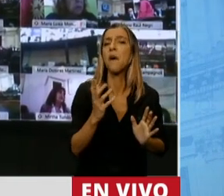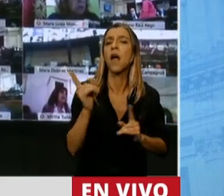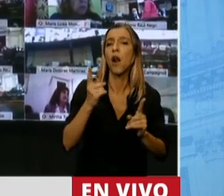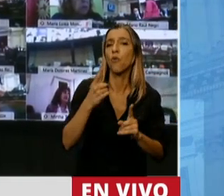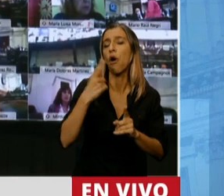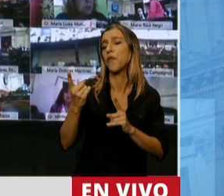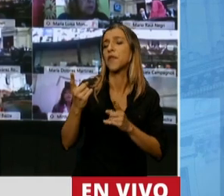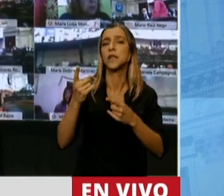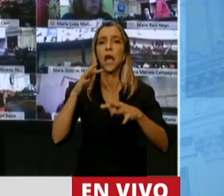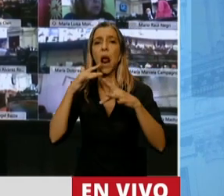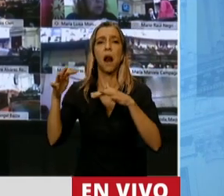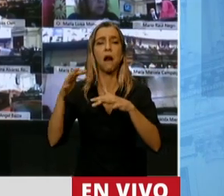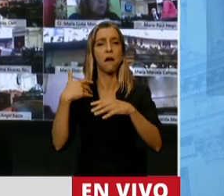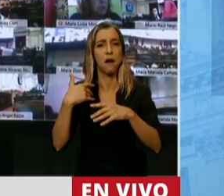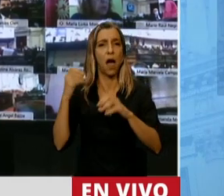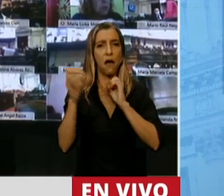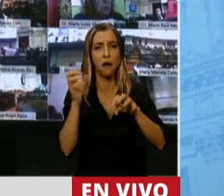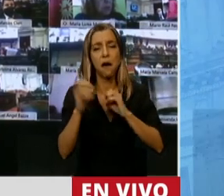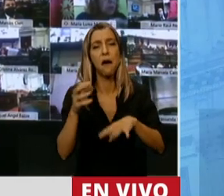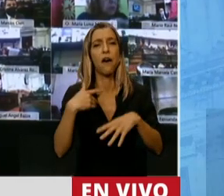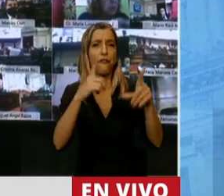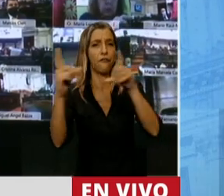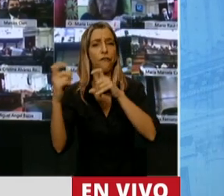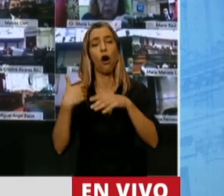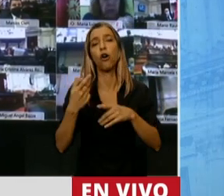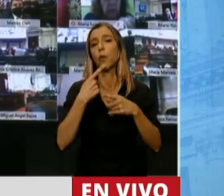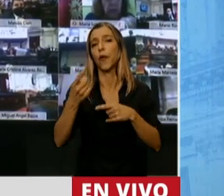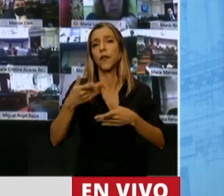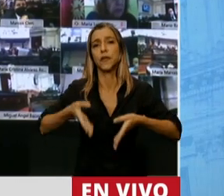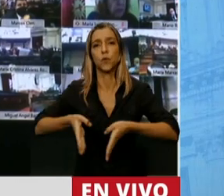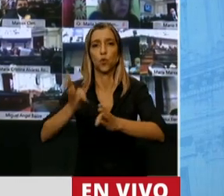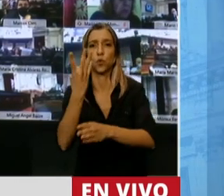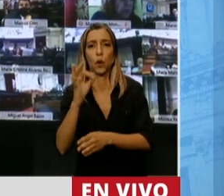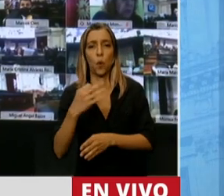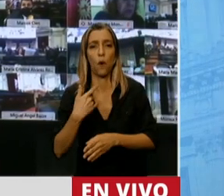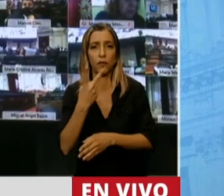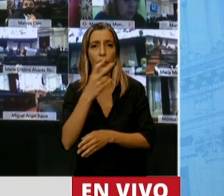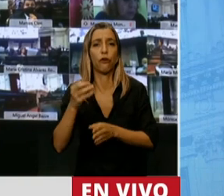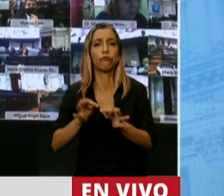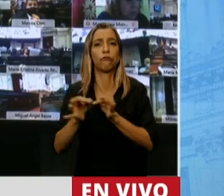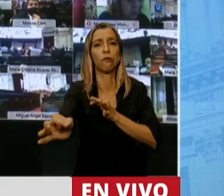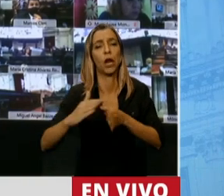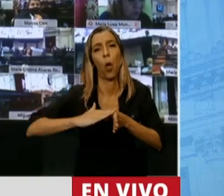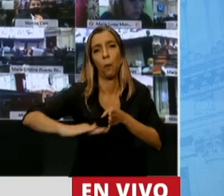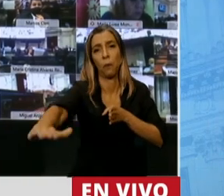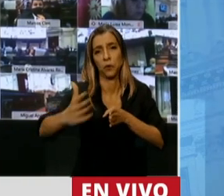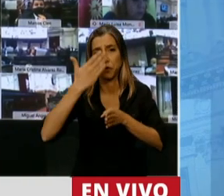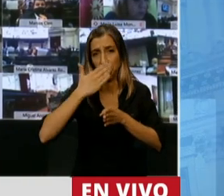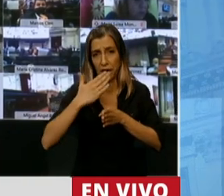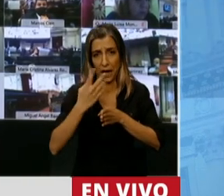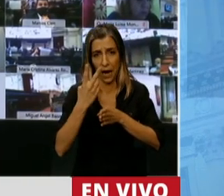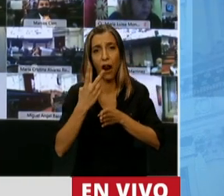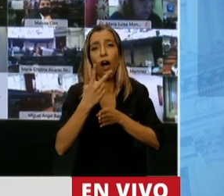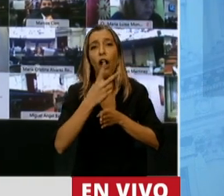sacaban fotos donde inauguraban 200 kilómetros de asfalto sobre la ruta 40, resultaron ser 20 kilómetros.